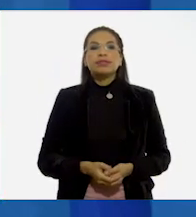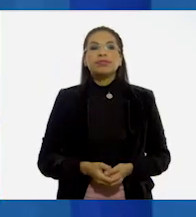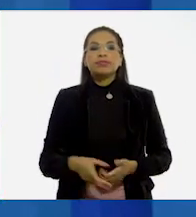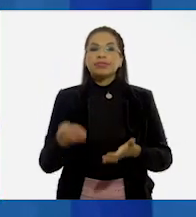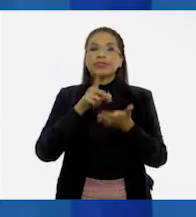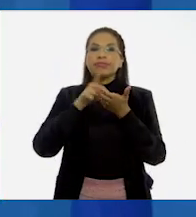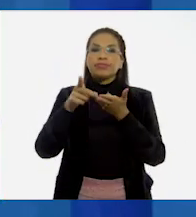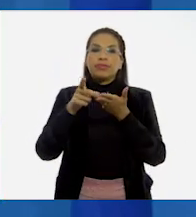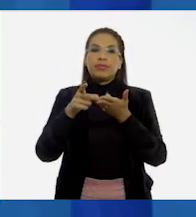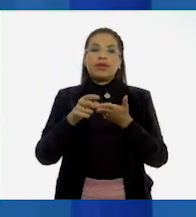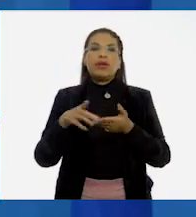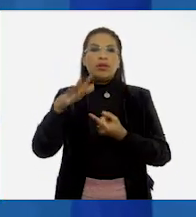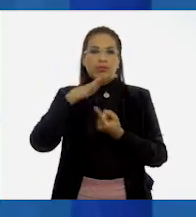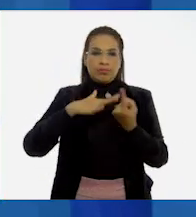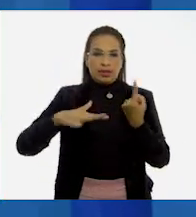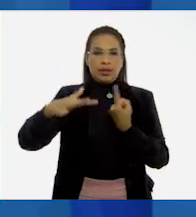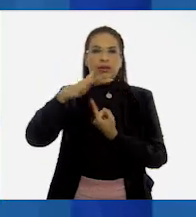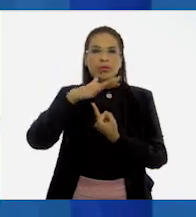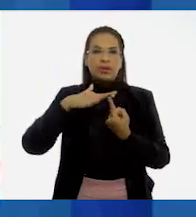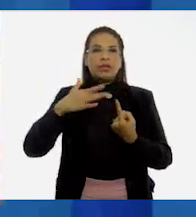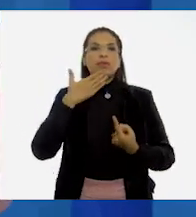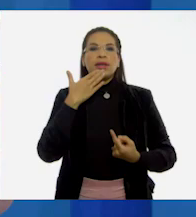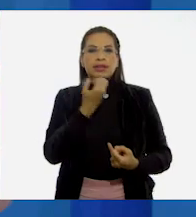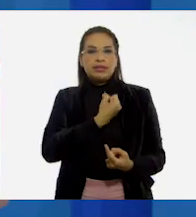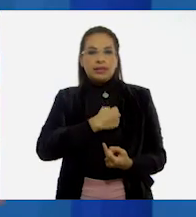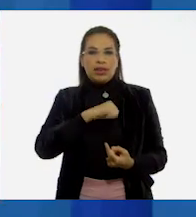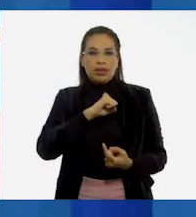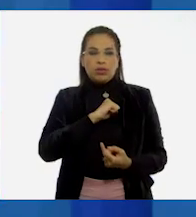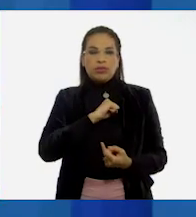Derecho a un medio ambiente sano.